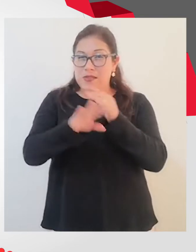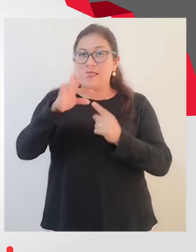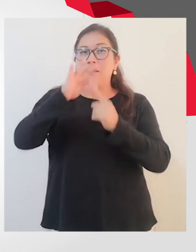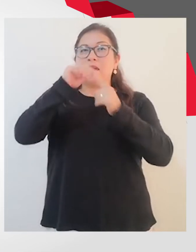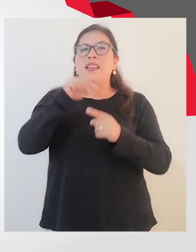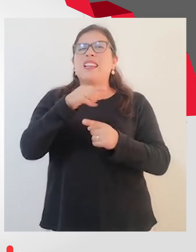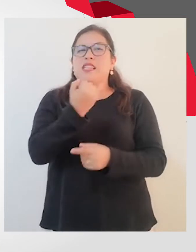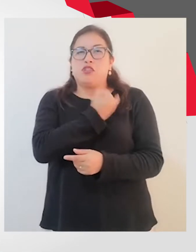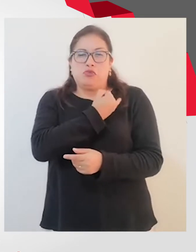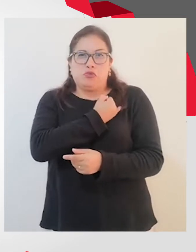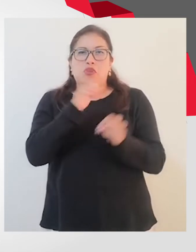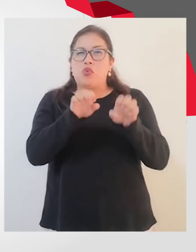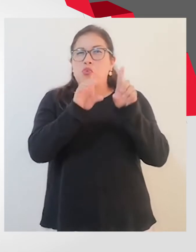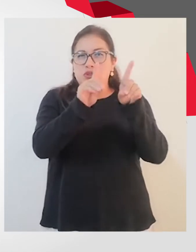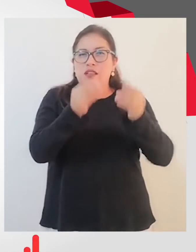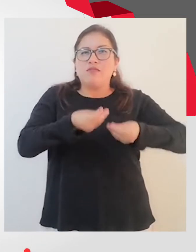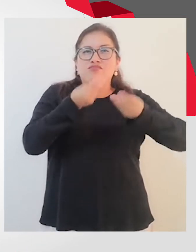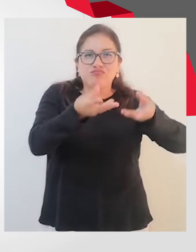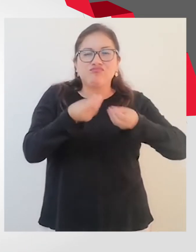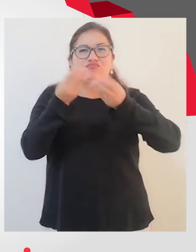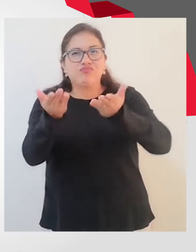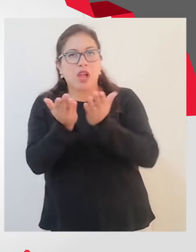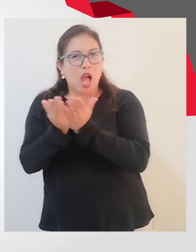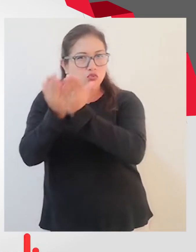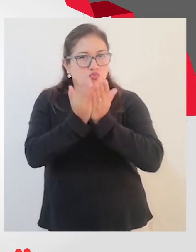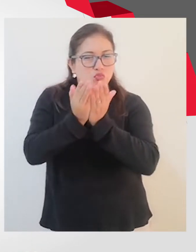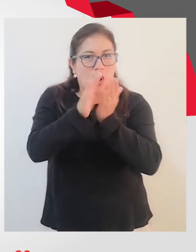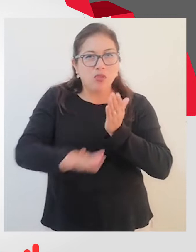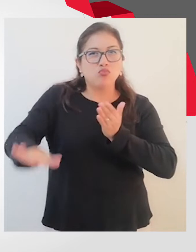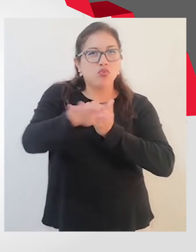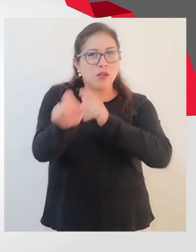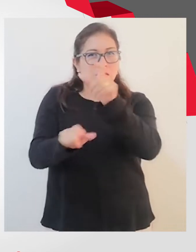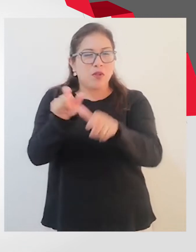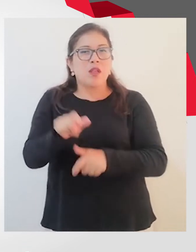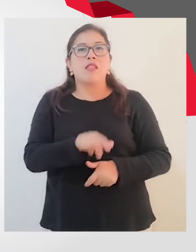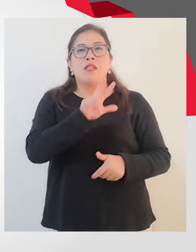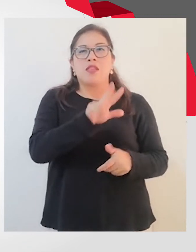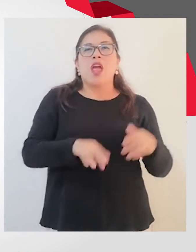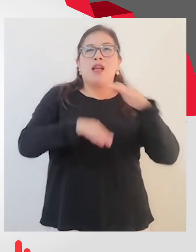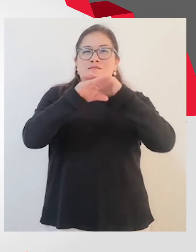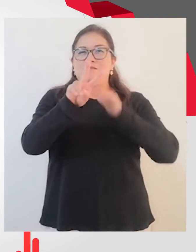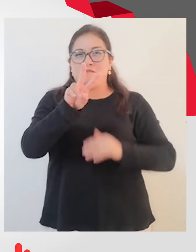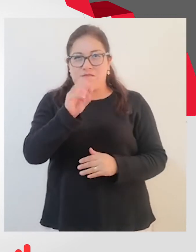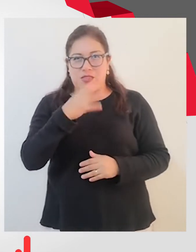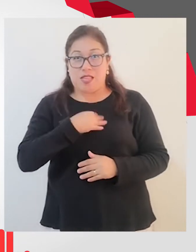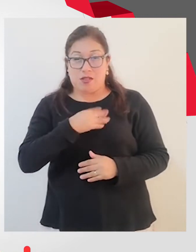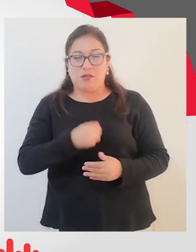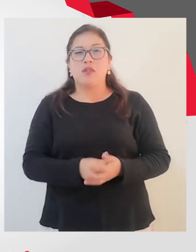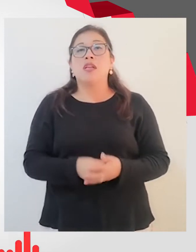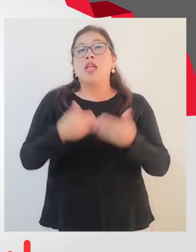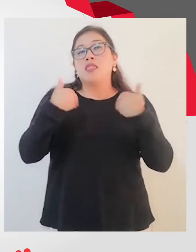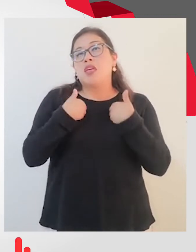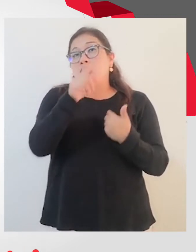son instituciones educativas que brindan un servicio educativo a estudiantes entre 3 y 20 años de edad que